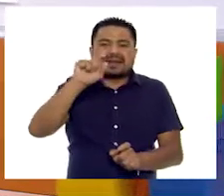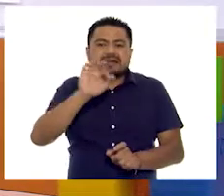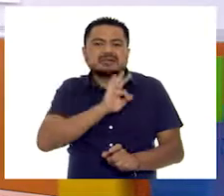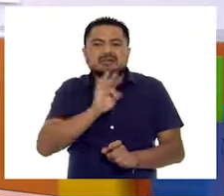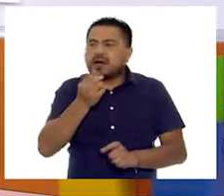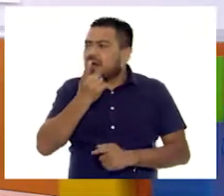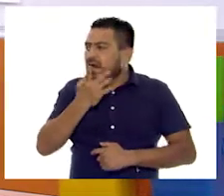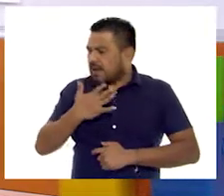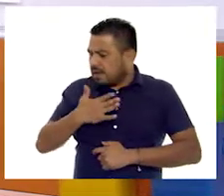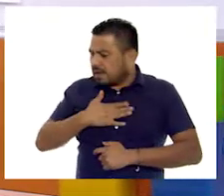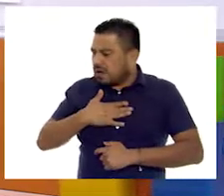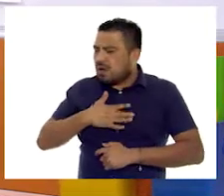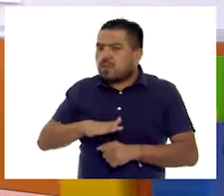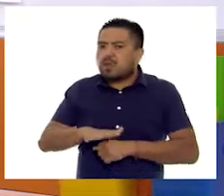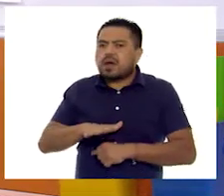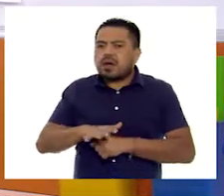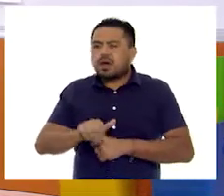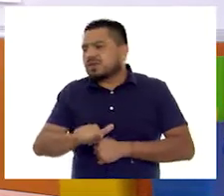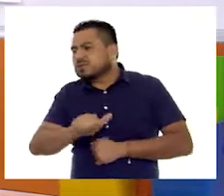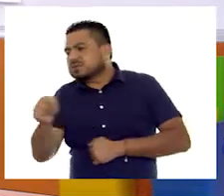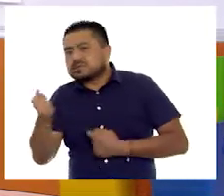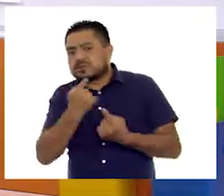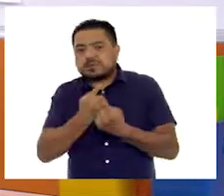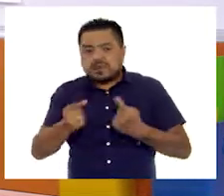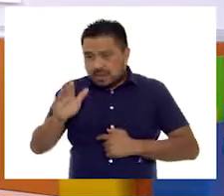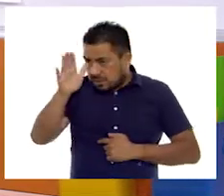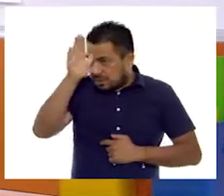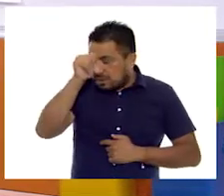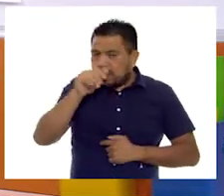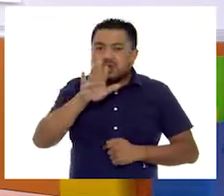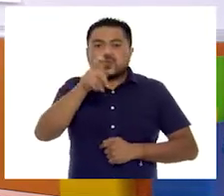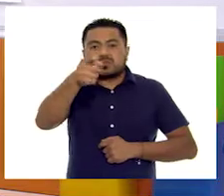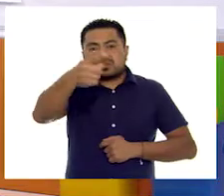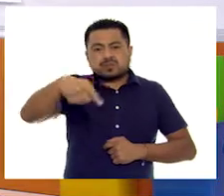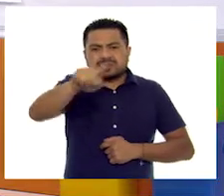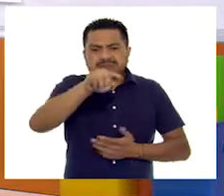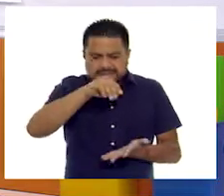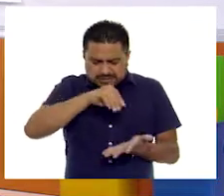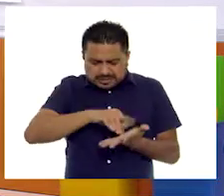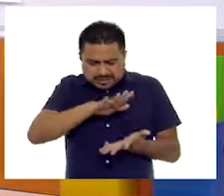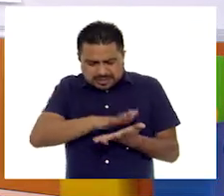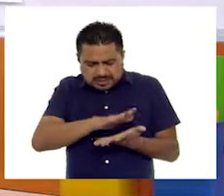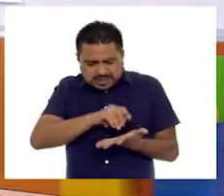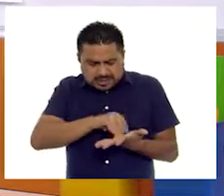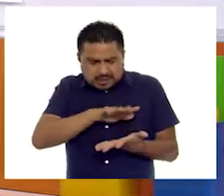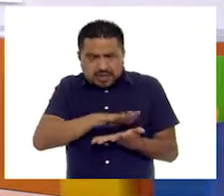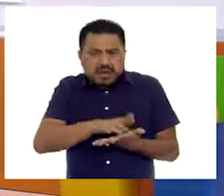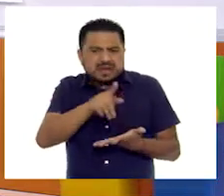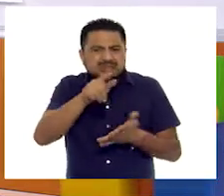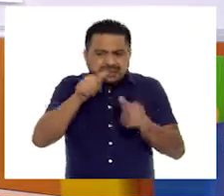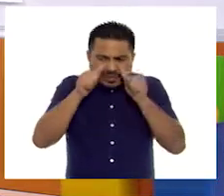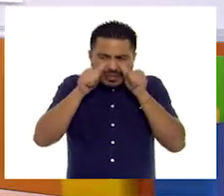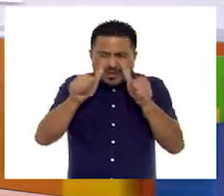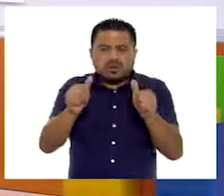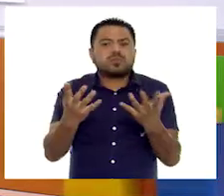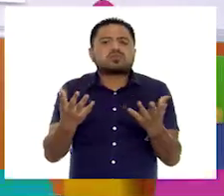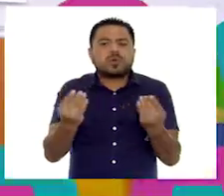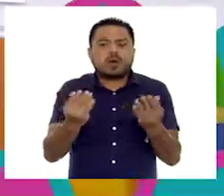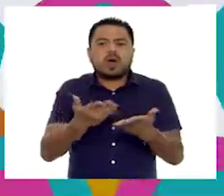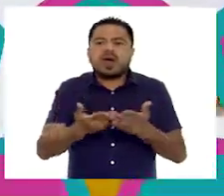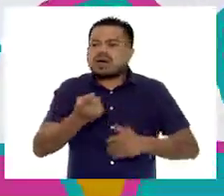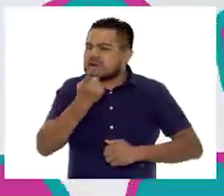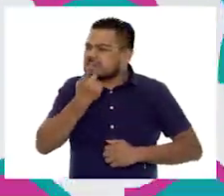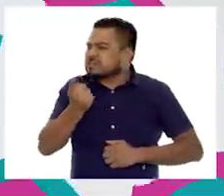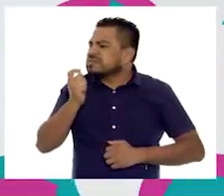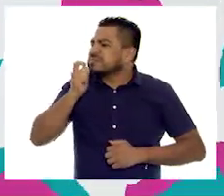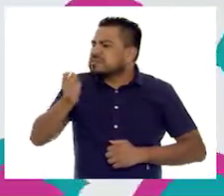vayan mencionando los otros niños. ¿De acuerdo? Entonces, ustedes vayan registrando, pongan mucha, mucha atención. Vamos a ver, ¿qué